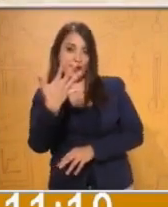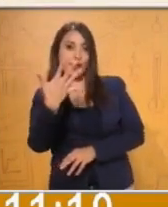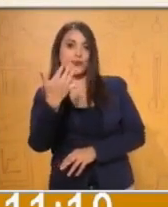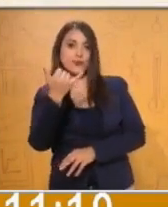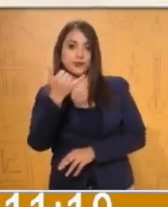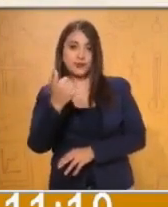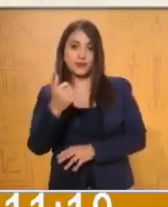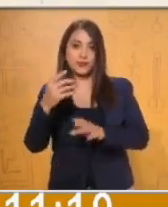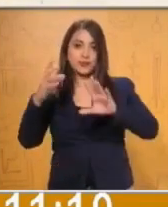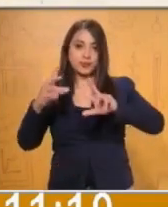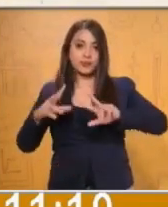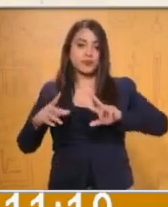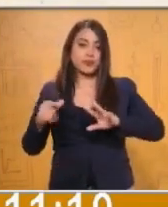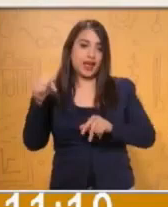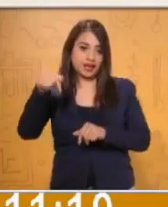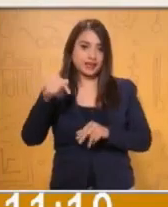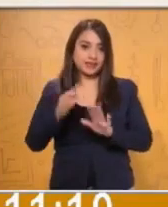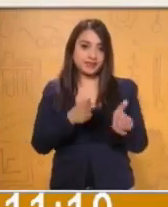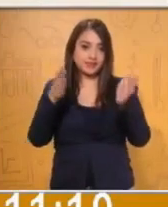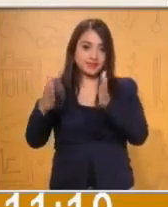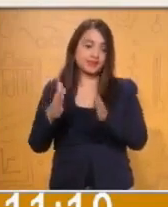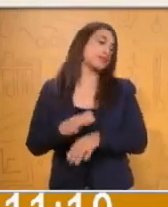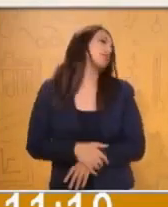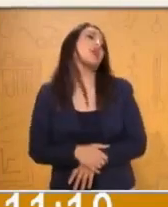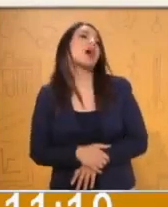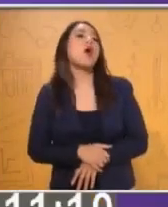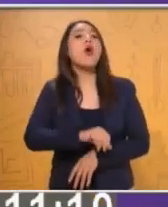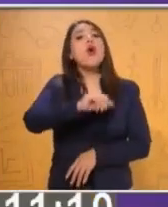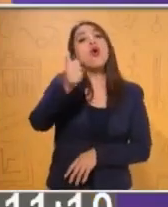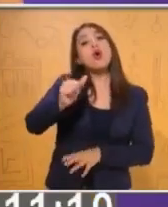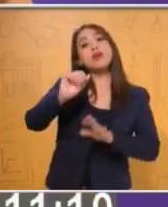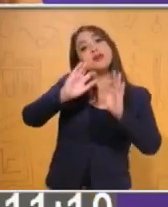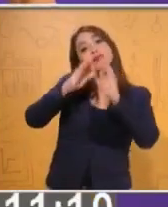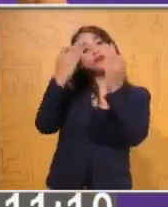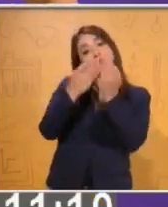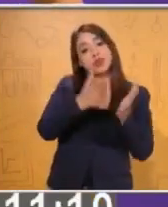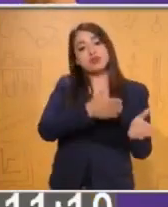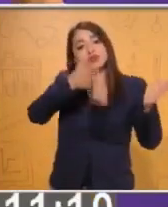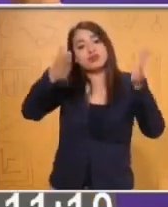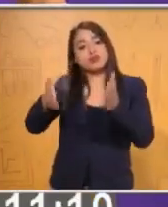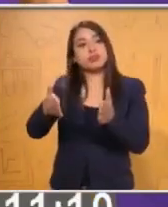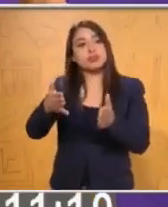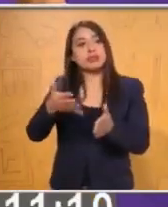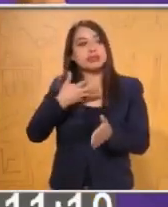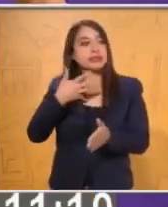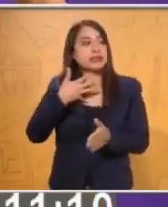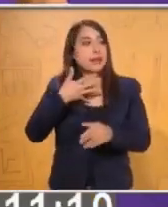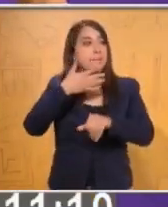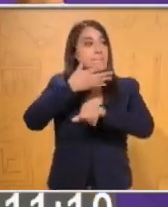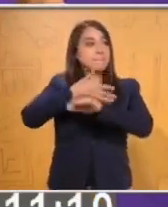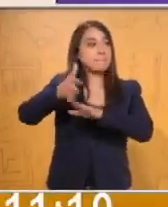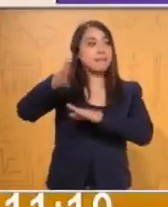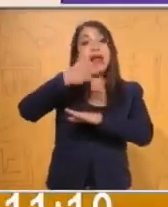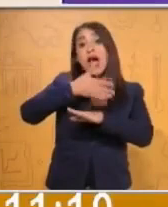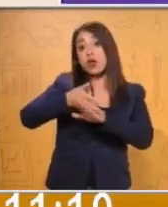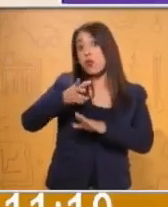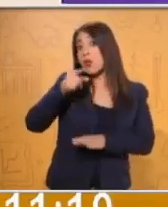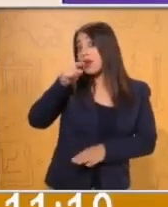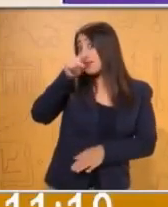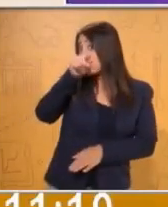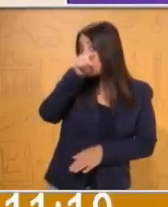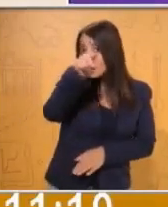¿Ok? La siguiente figura está en blanco porque tú la vas a dibujar.